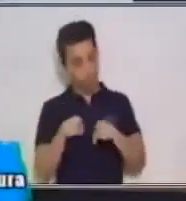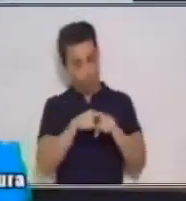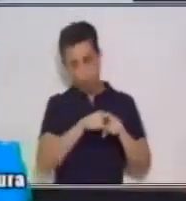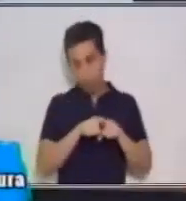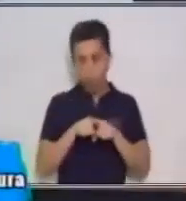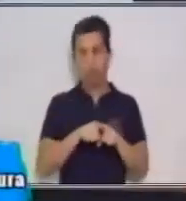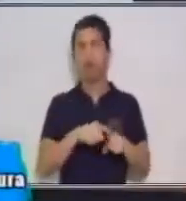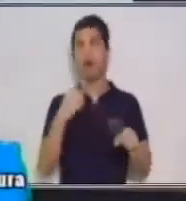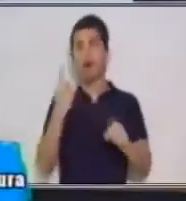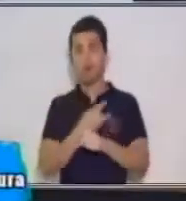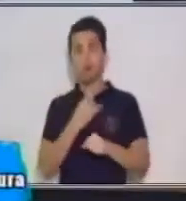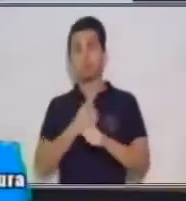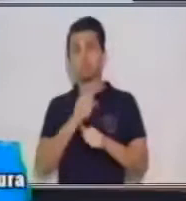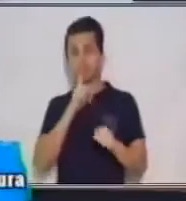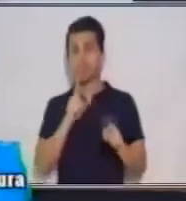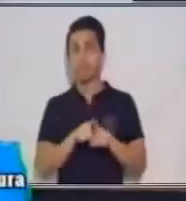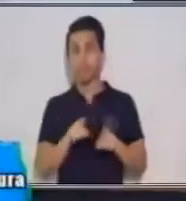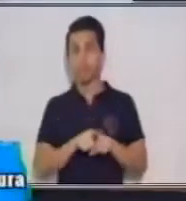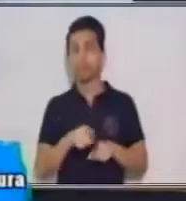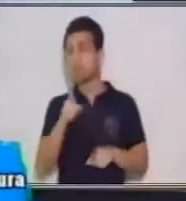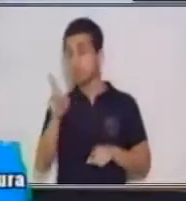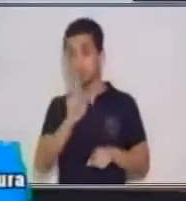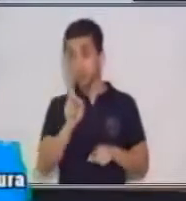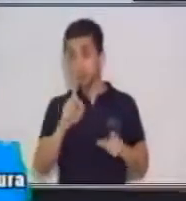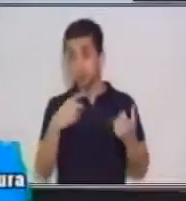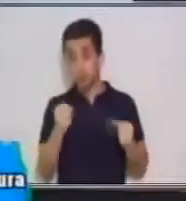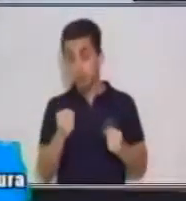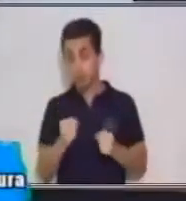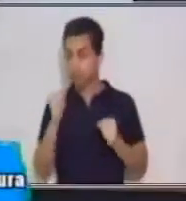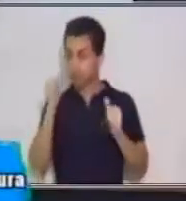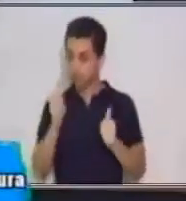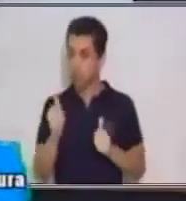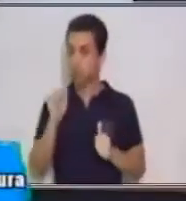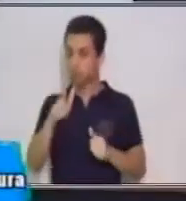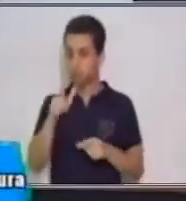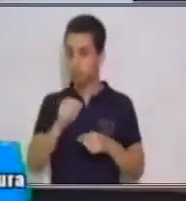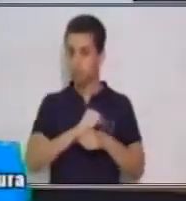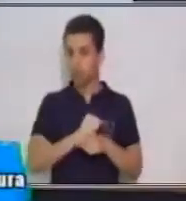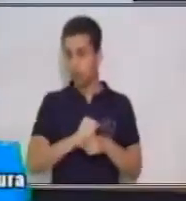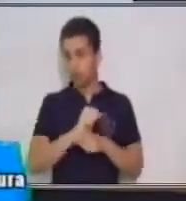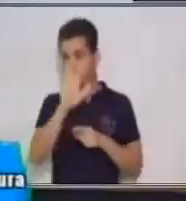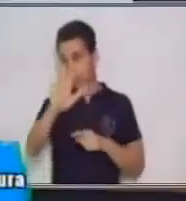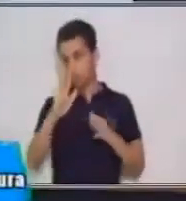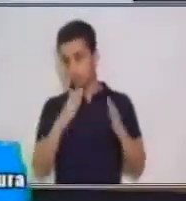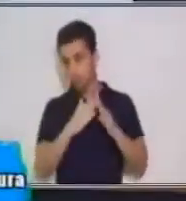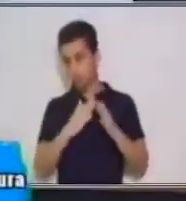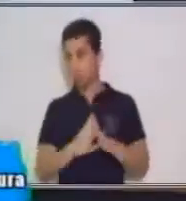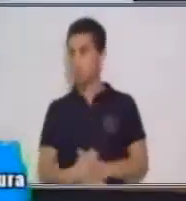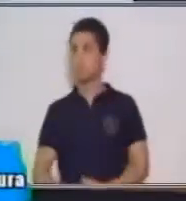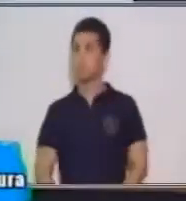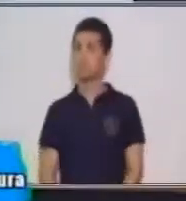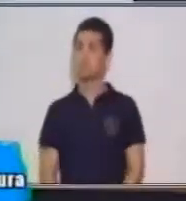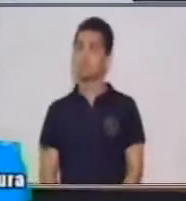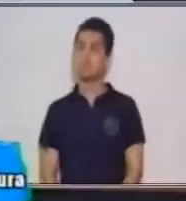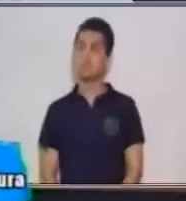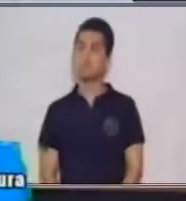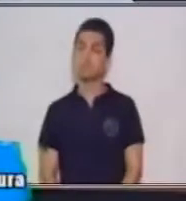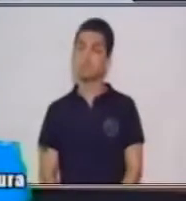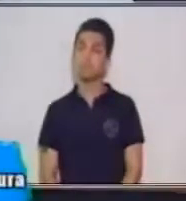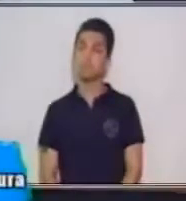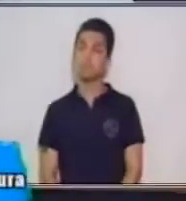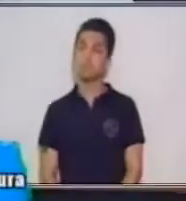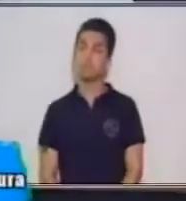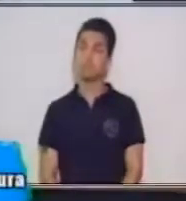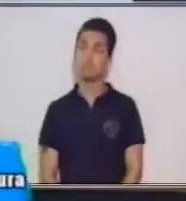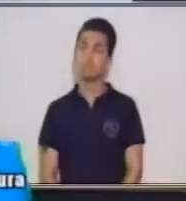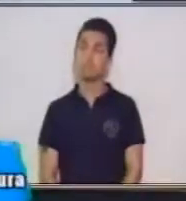lo están haciendo. Si no lo has hecho, sería bueno que lo practiques en casa. Con las personas